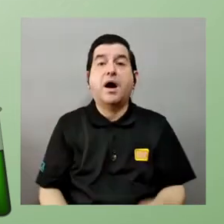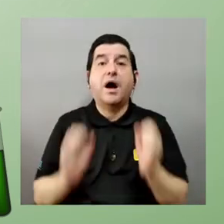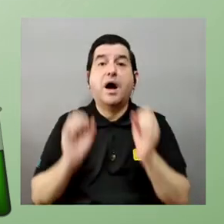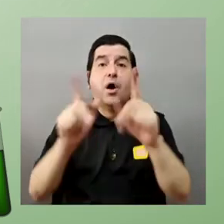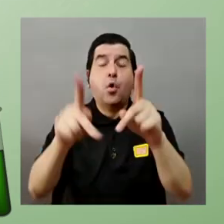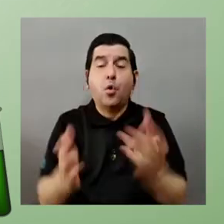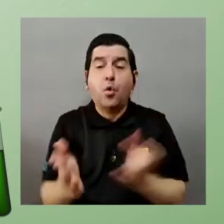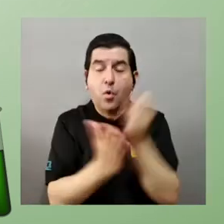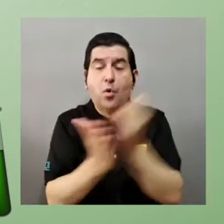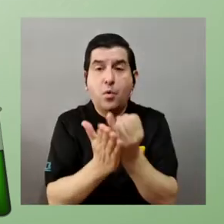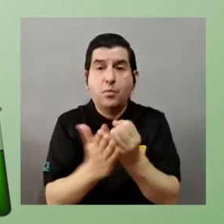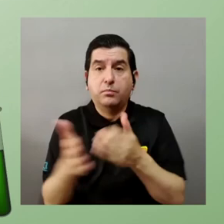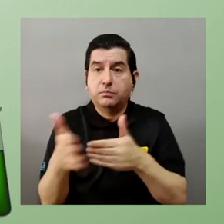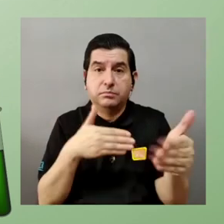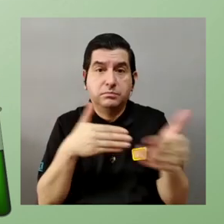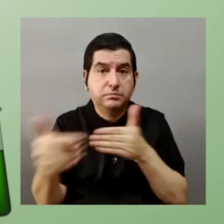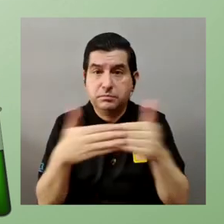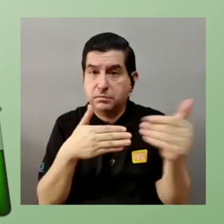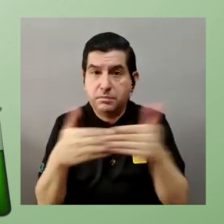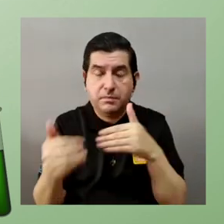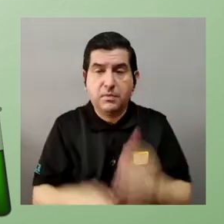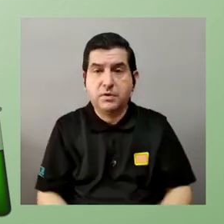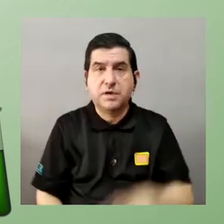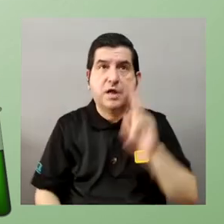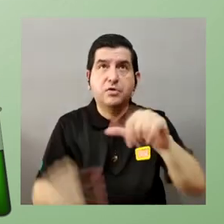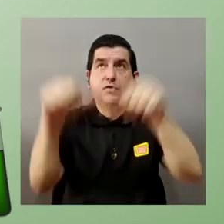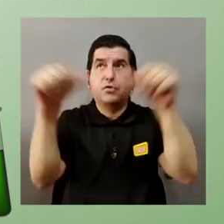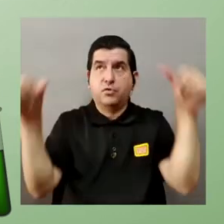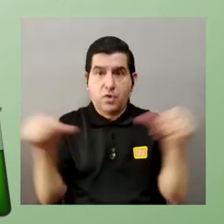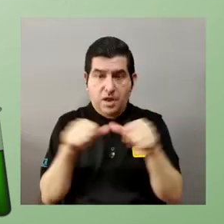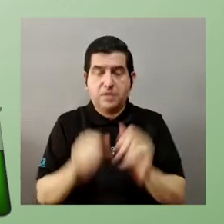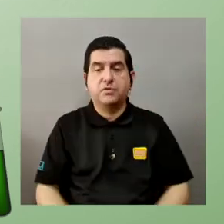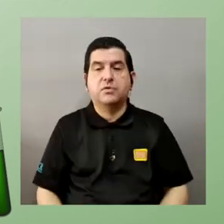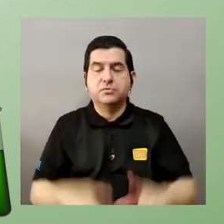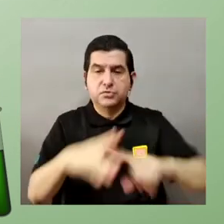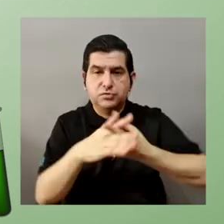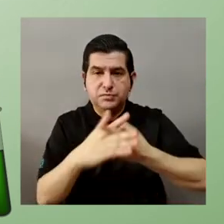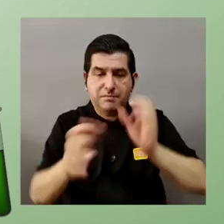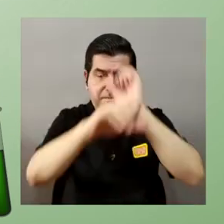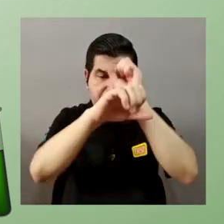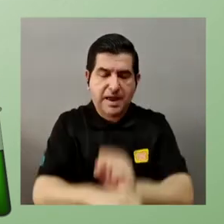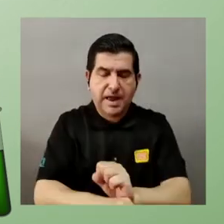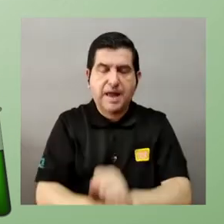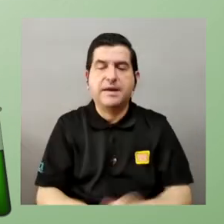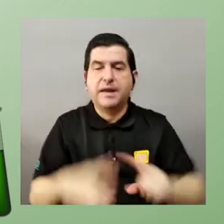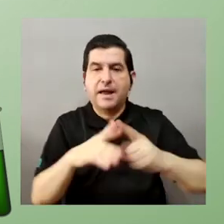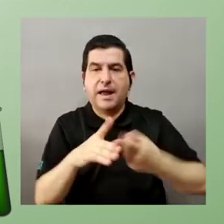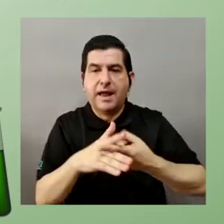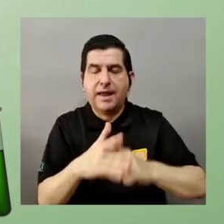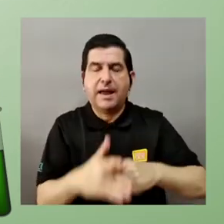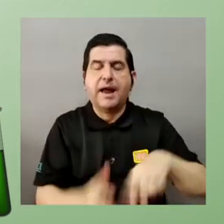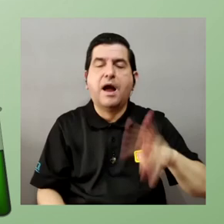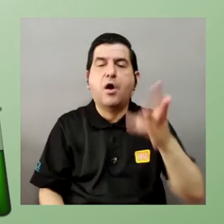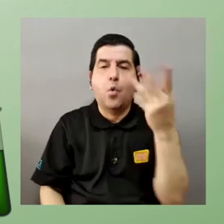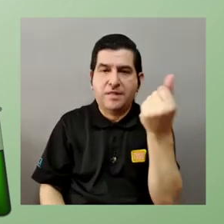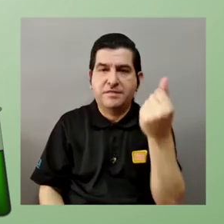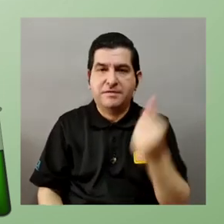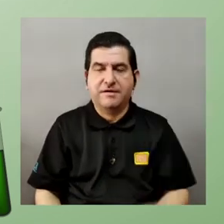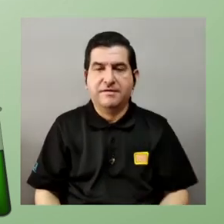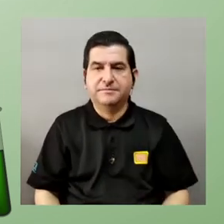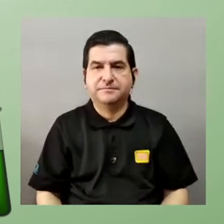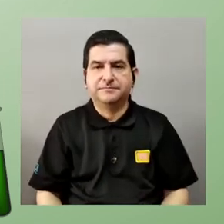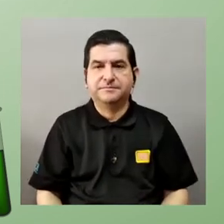hay muchas oportunidades de investigación en cualquiera de los dos campos tanto la mecánica clásica como la mecánica cuántica